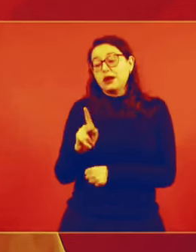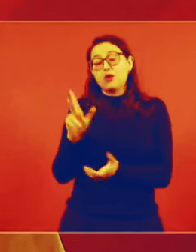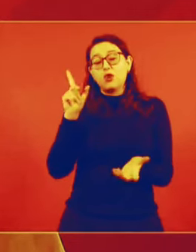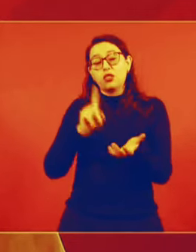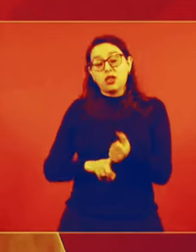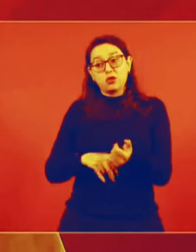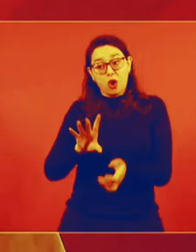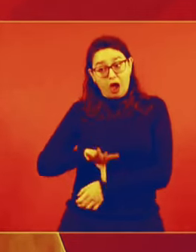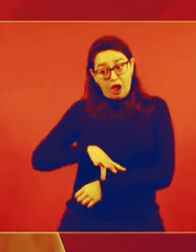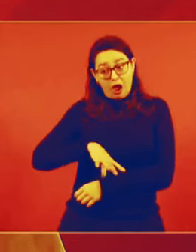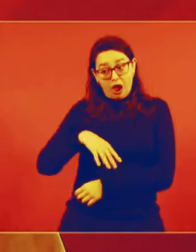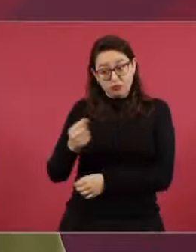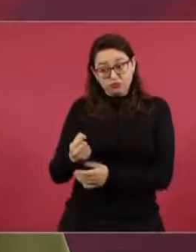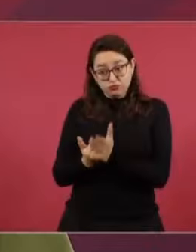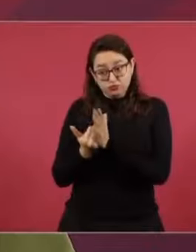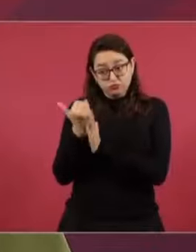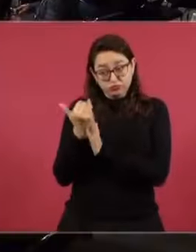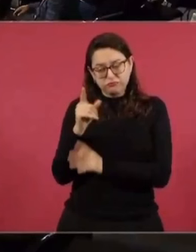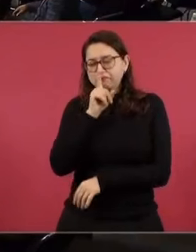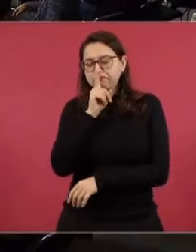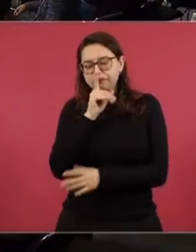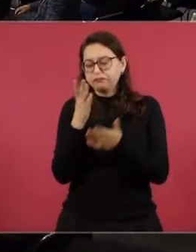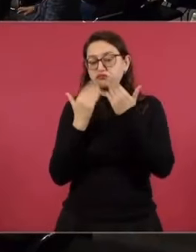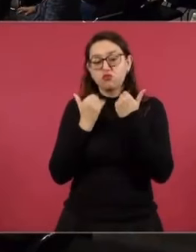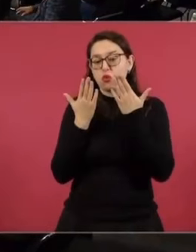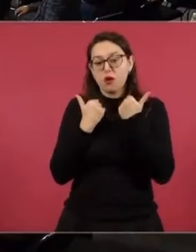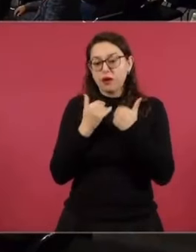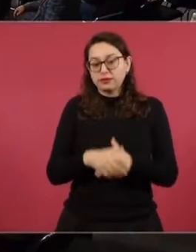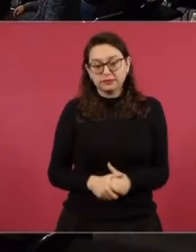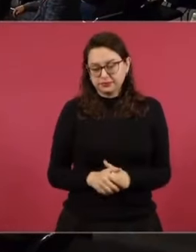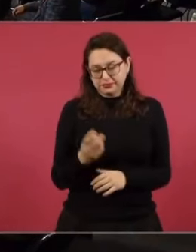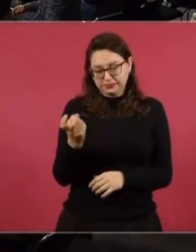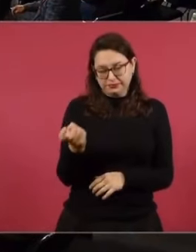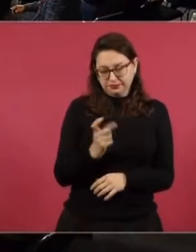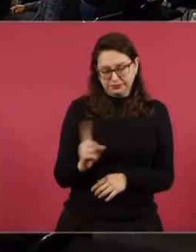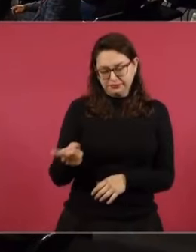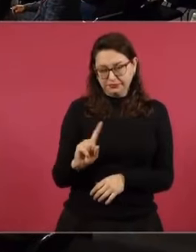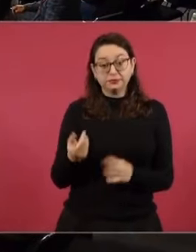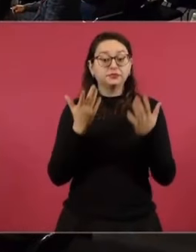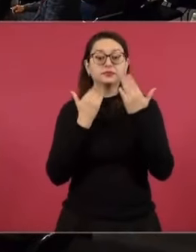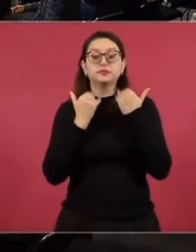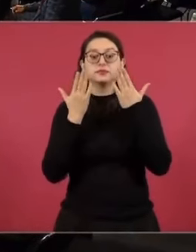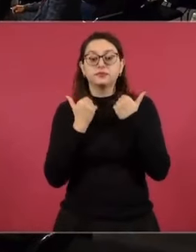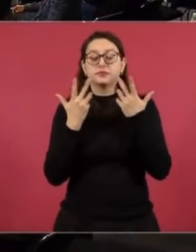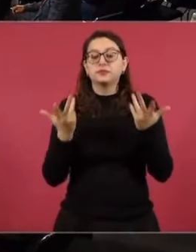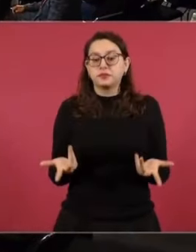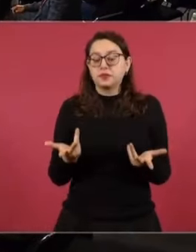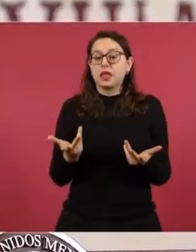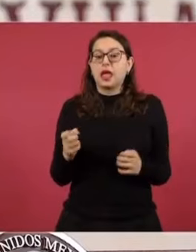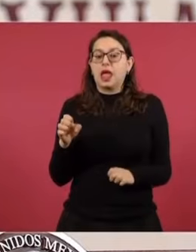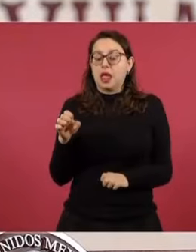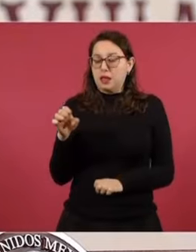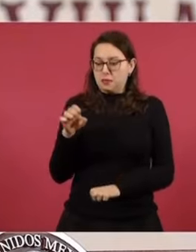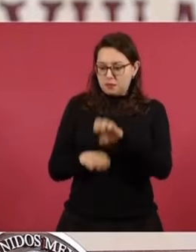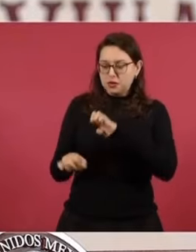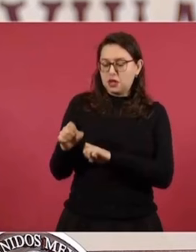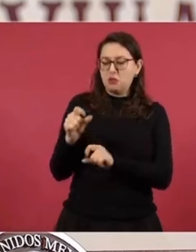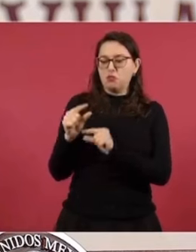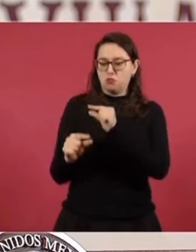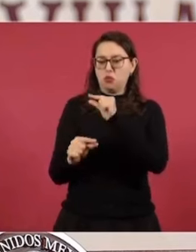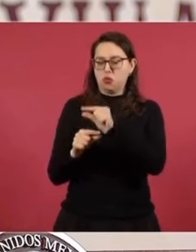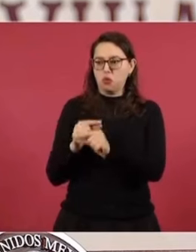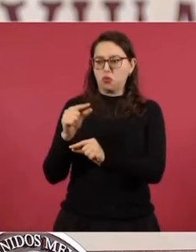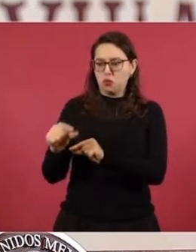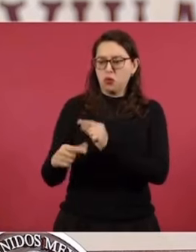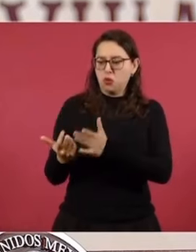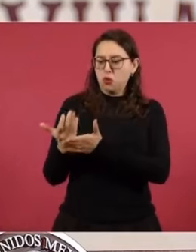esta parte. Sí tendrá que llegar un momento en que la empresa tenga que ser ya autosuficiente como